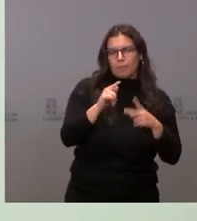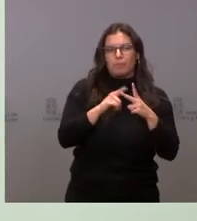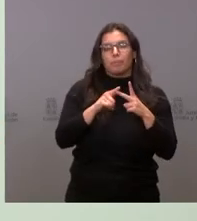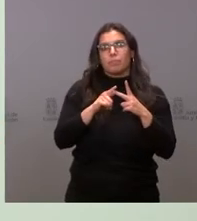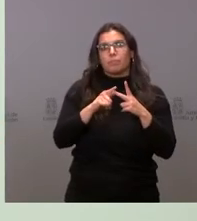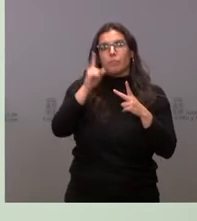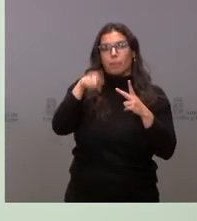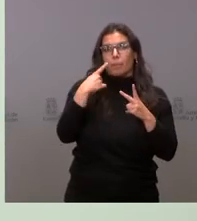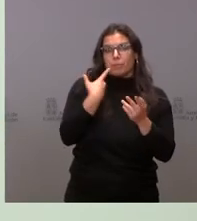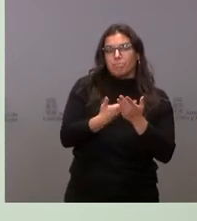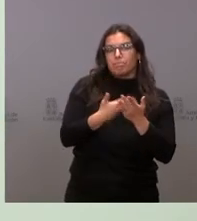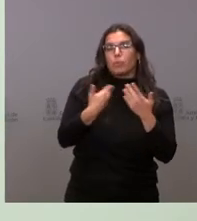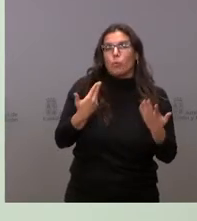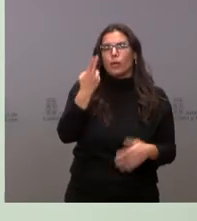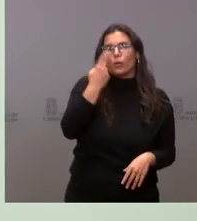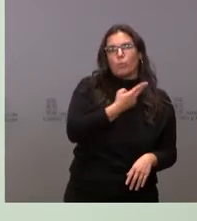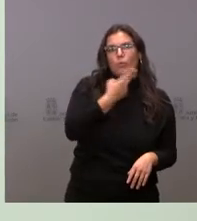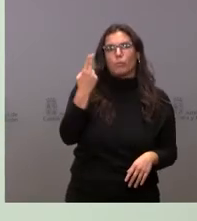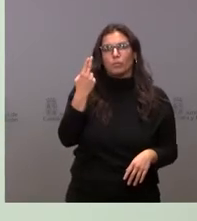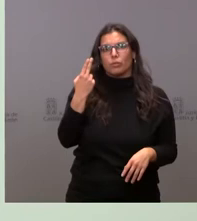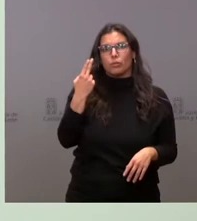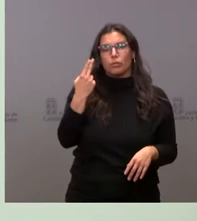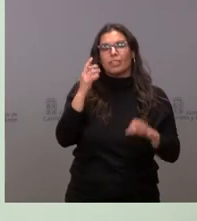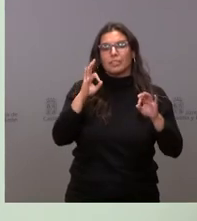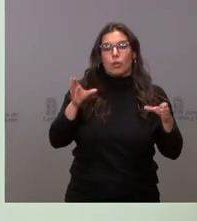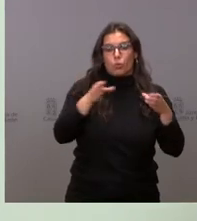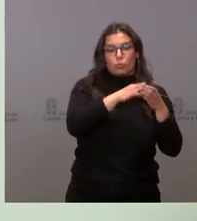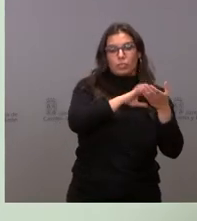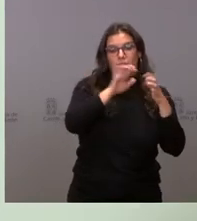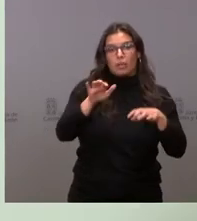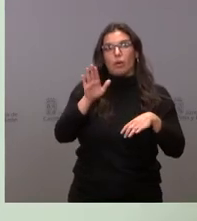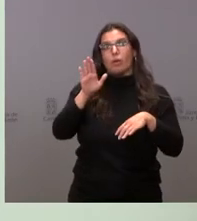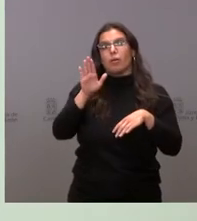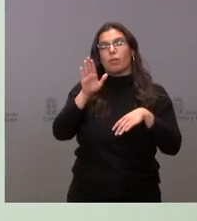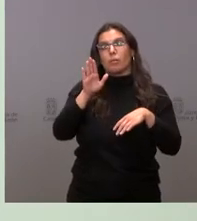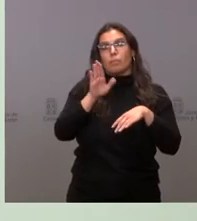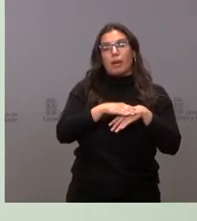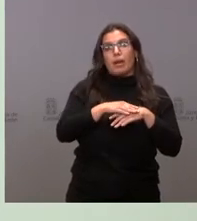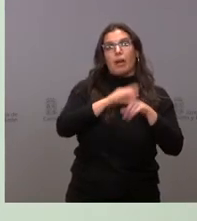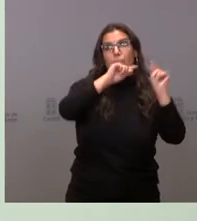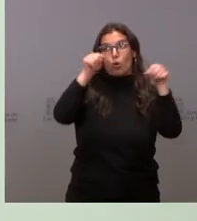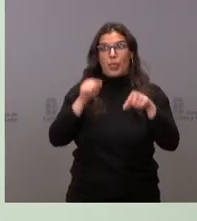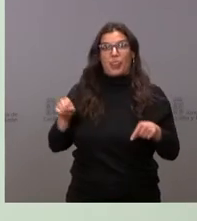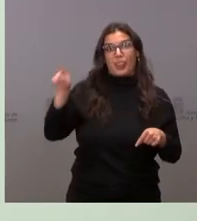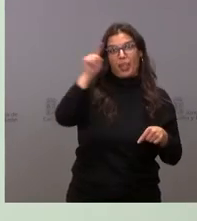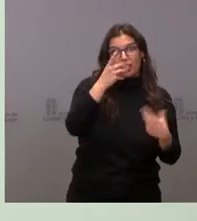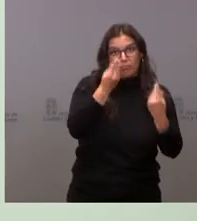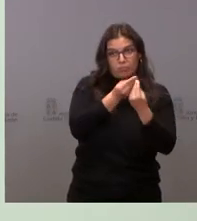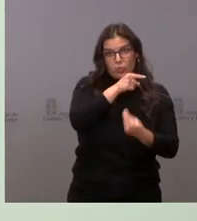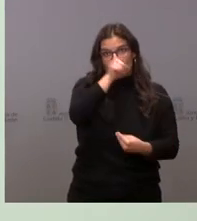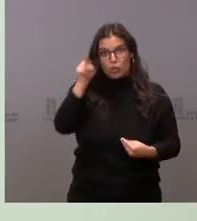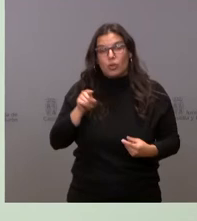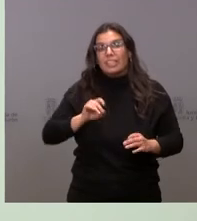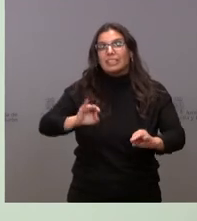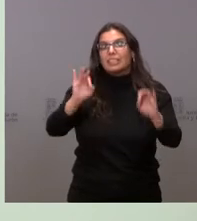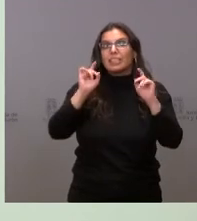lugar, un compromiso de la Junta de Castilla y León con las provincias de Castilla y León y, en este caso, con